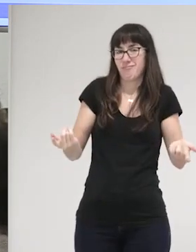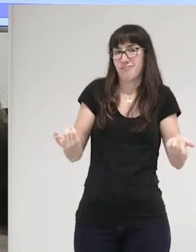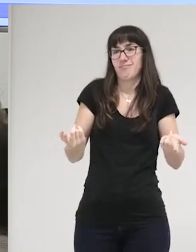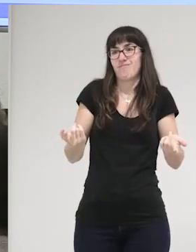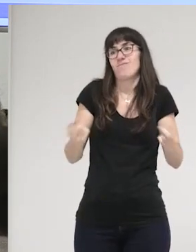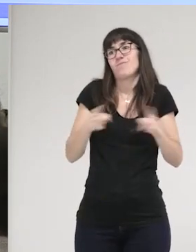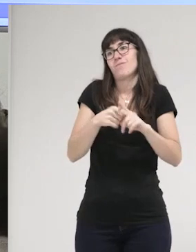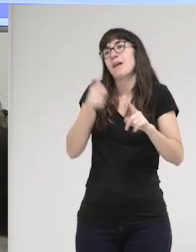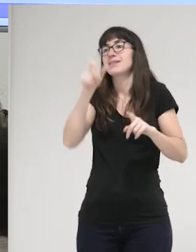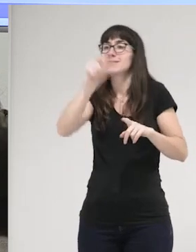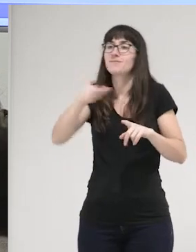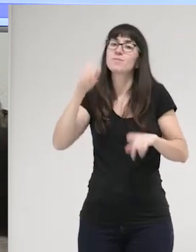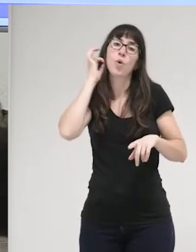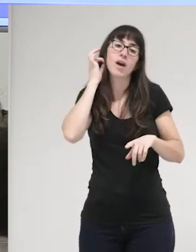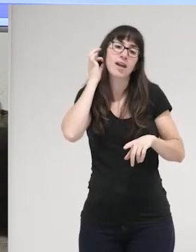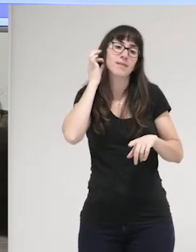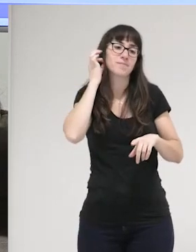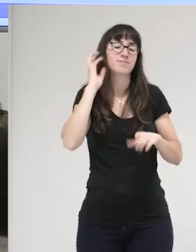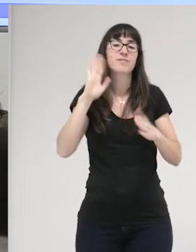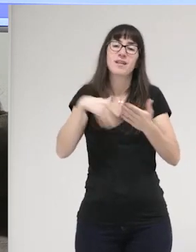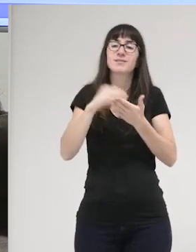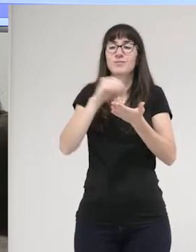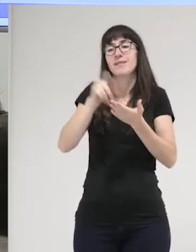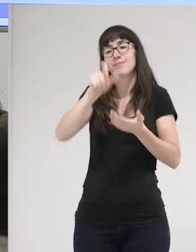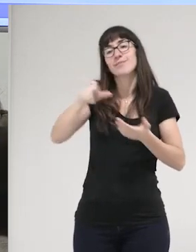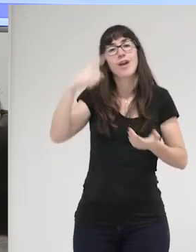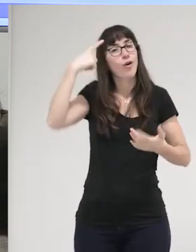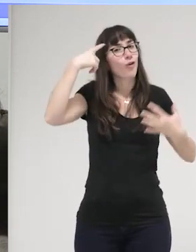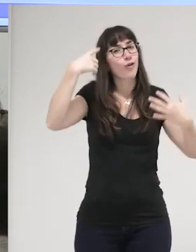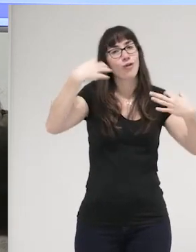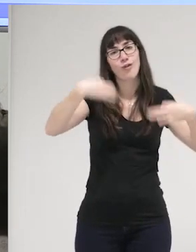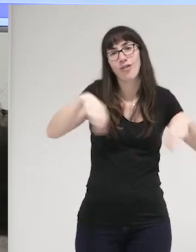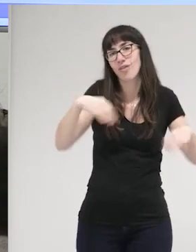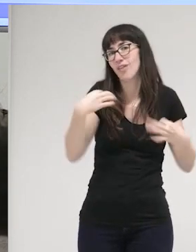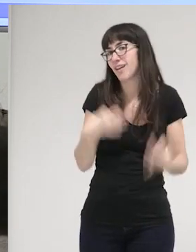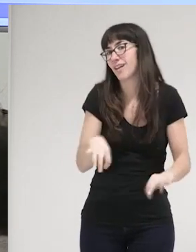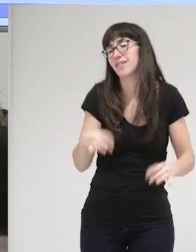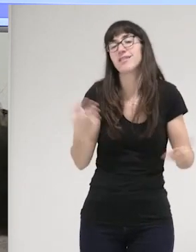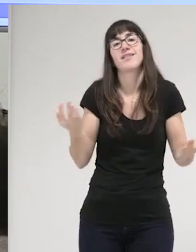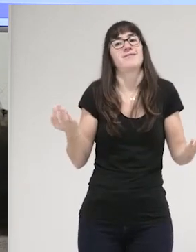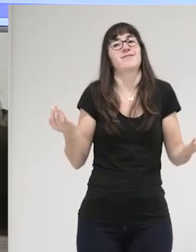más incluso inocentes más